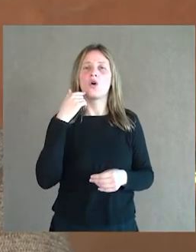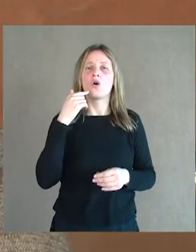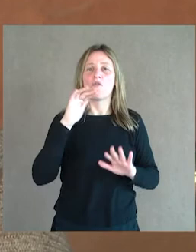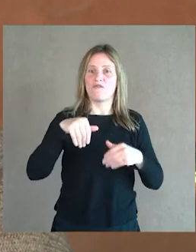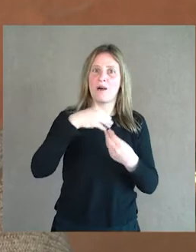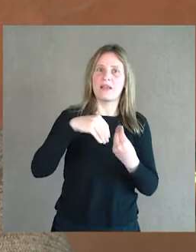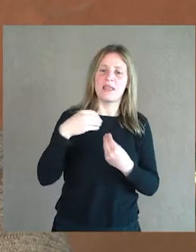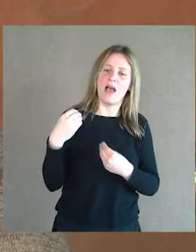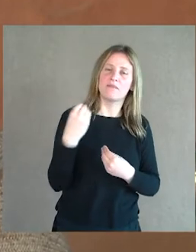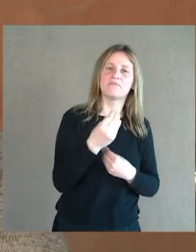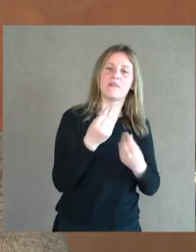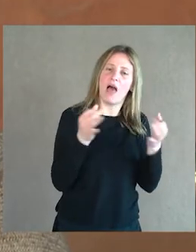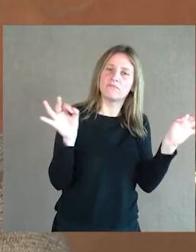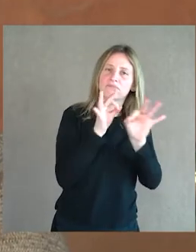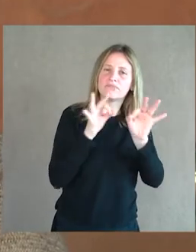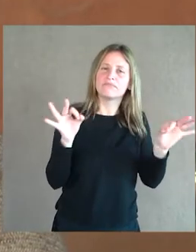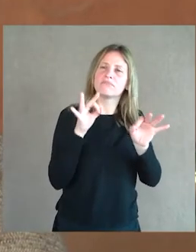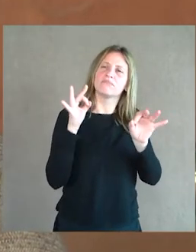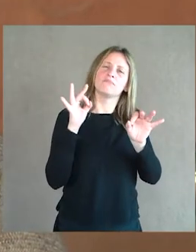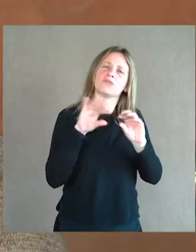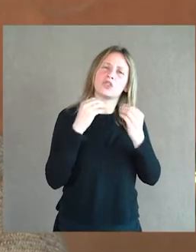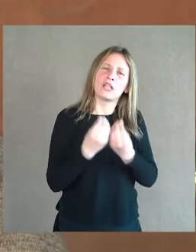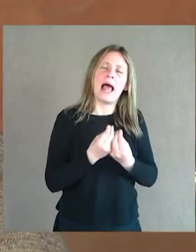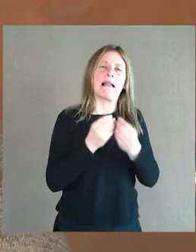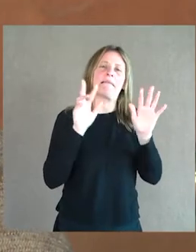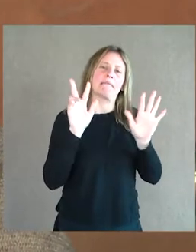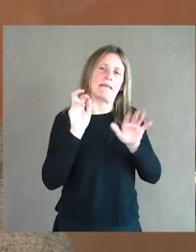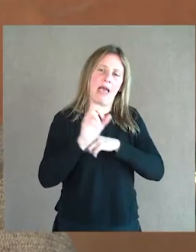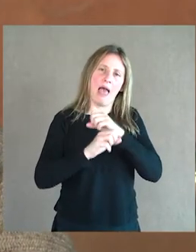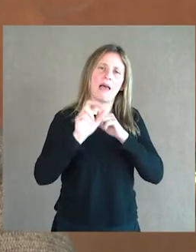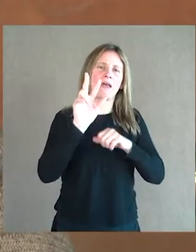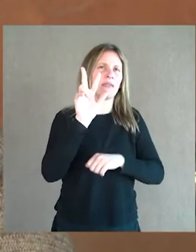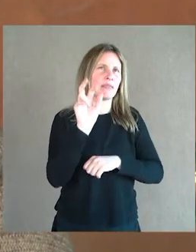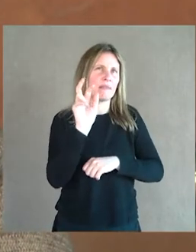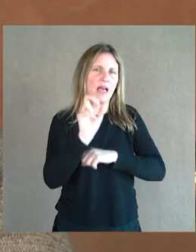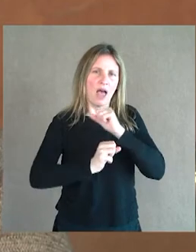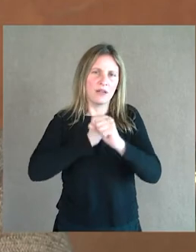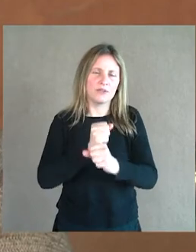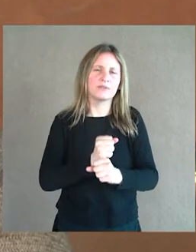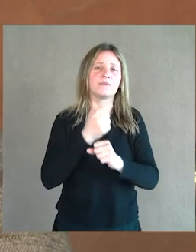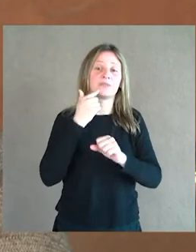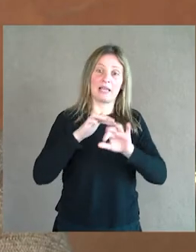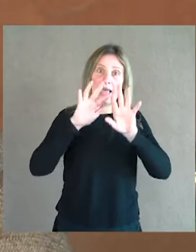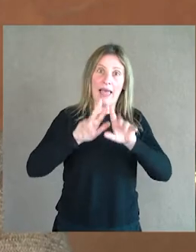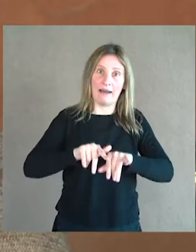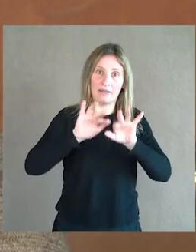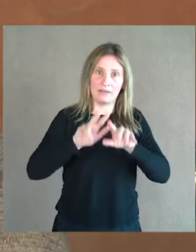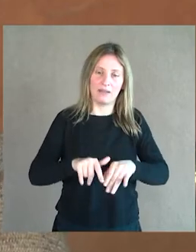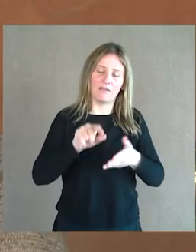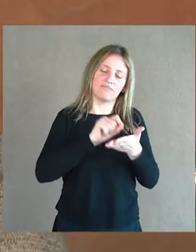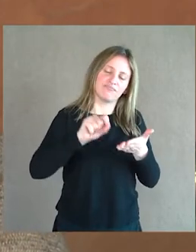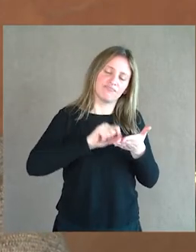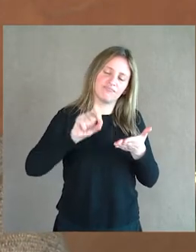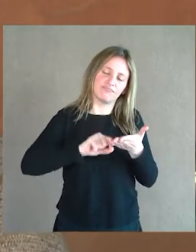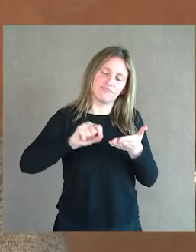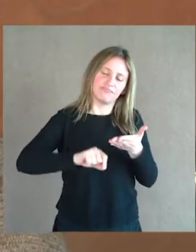dedica y trabaja durante casi tres décadas. Y mismo en las cartas que escribía